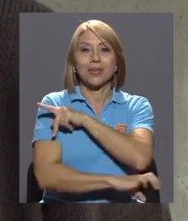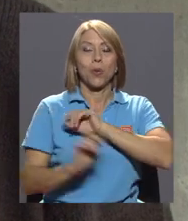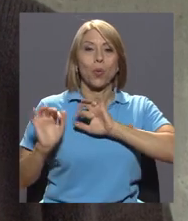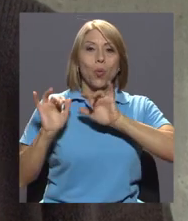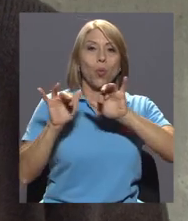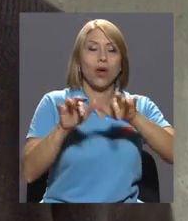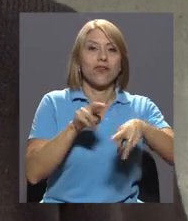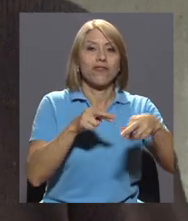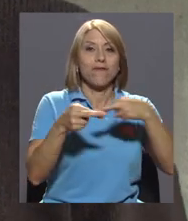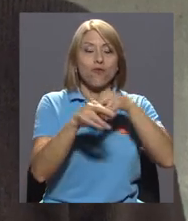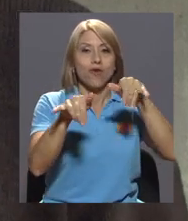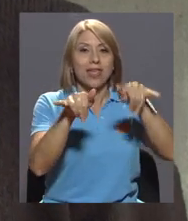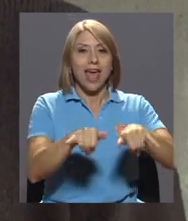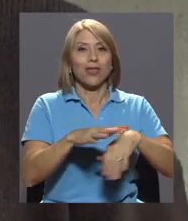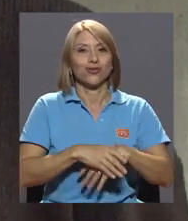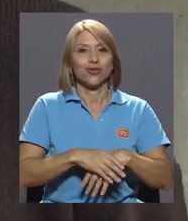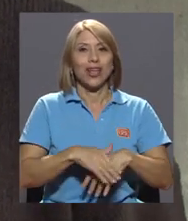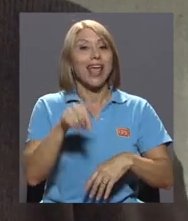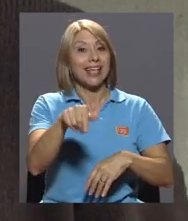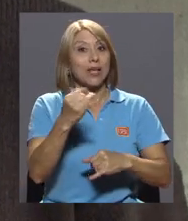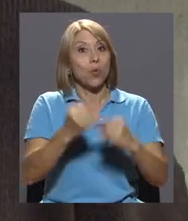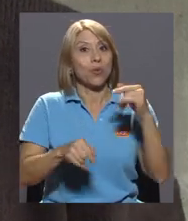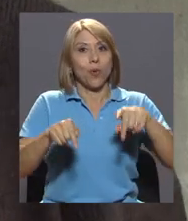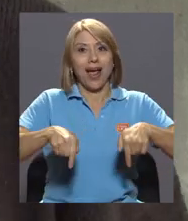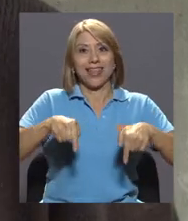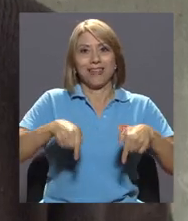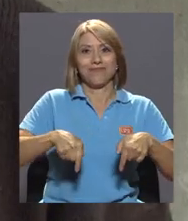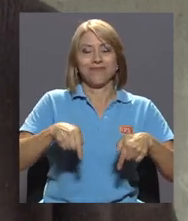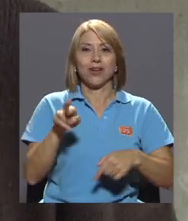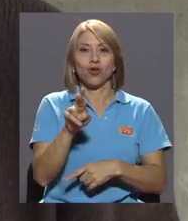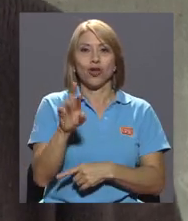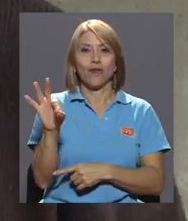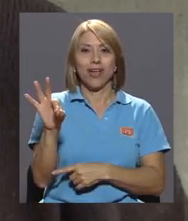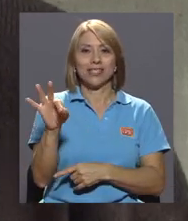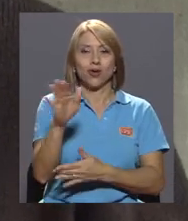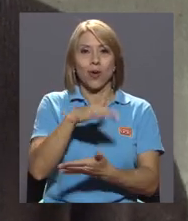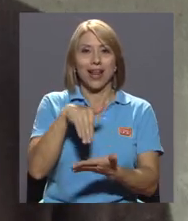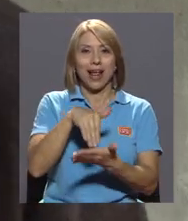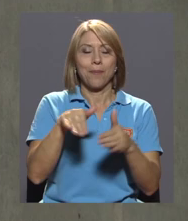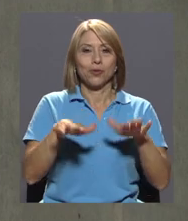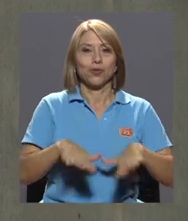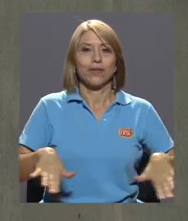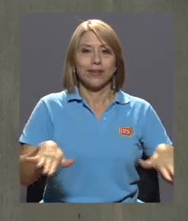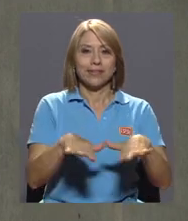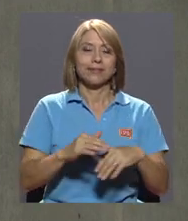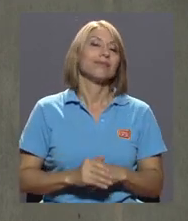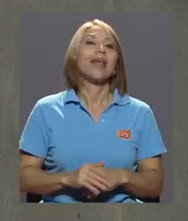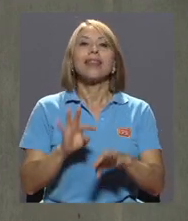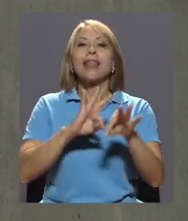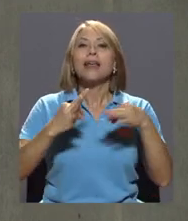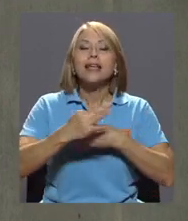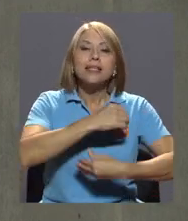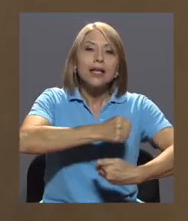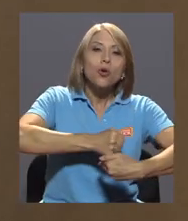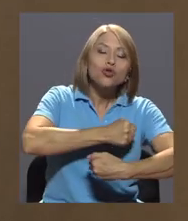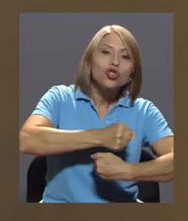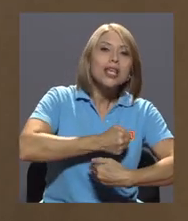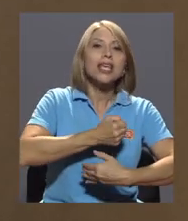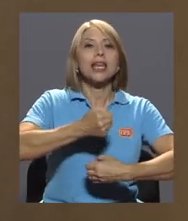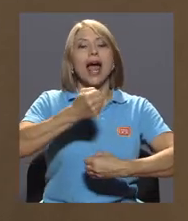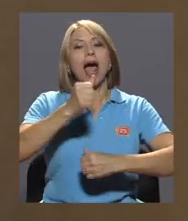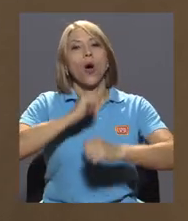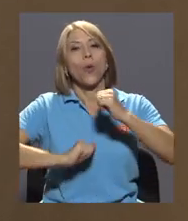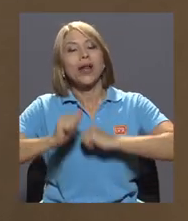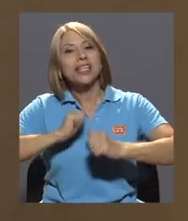y refugiados. Y este último se realizó aquí en la sede Rodrigo Facio, en el campus universitario. Talleres de cocina, obras